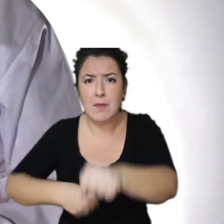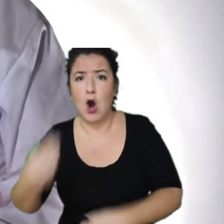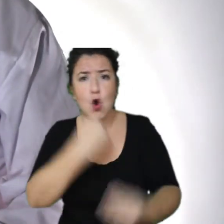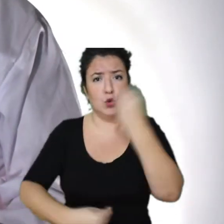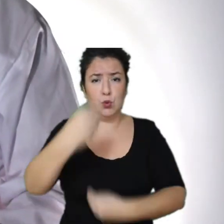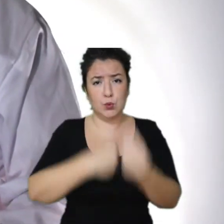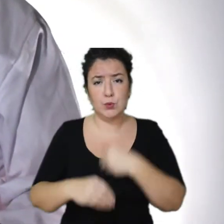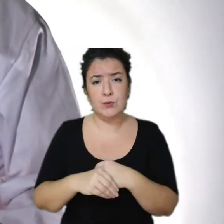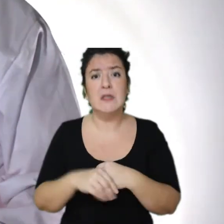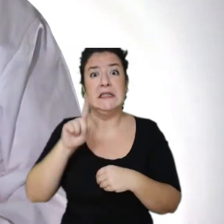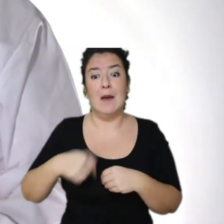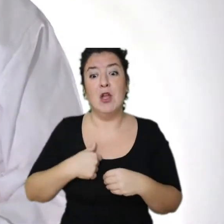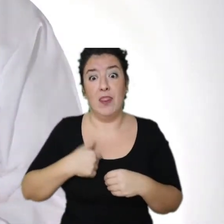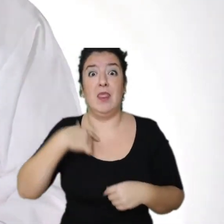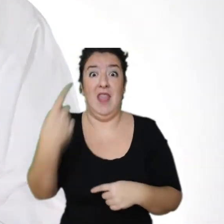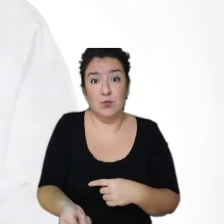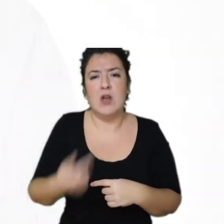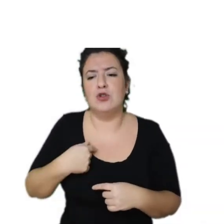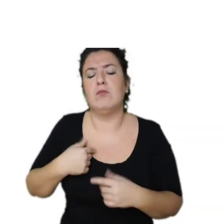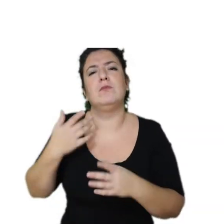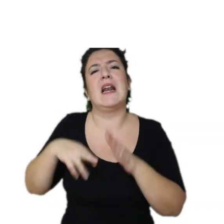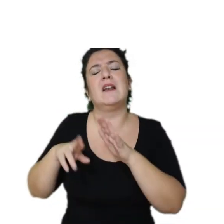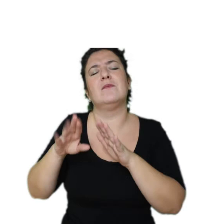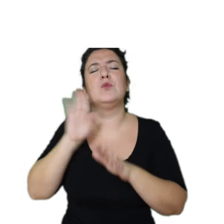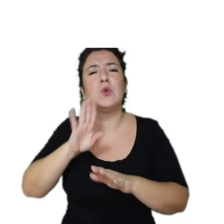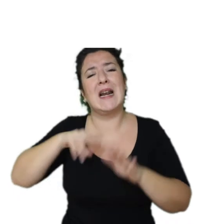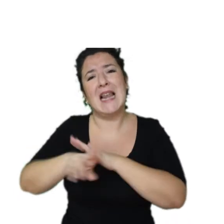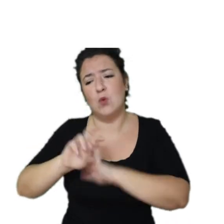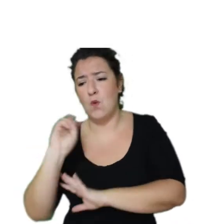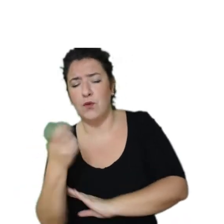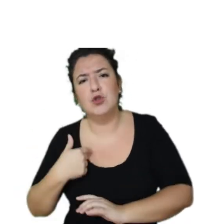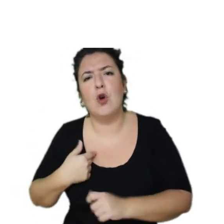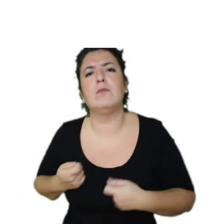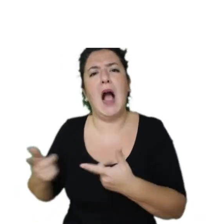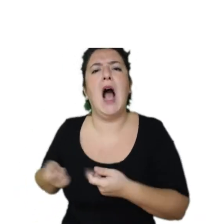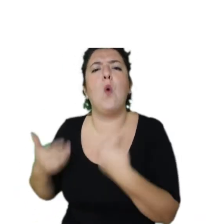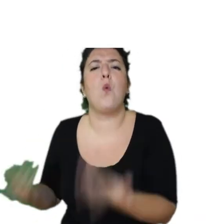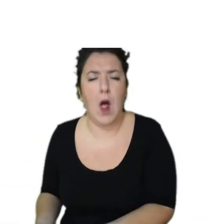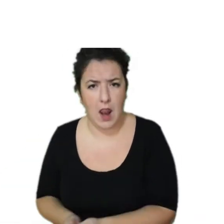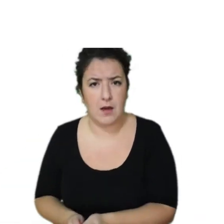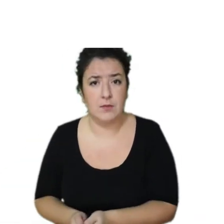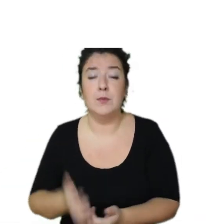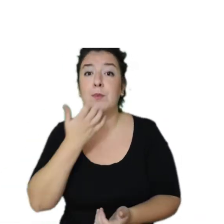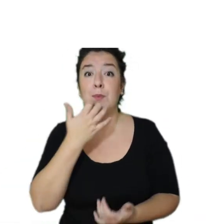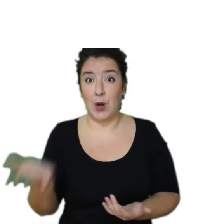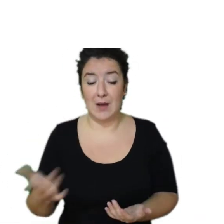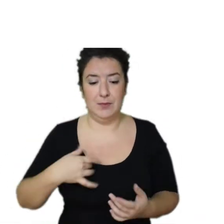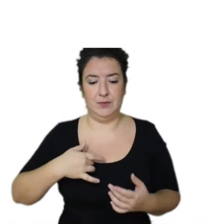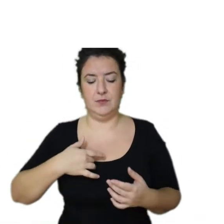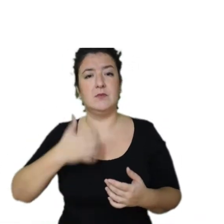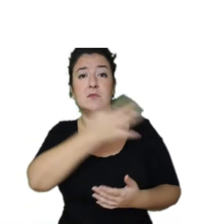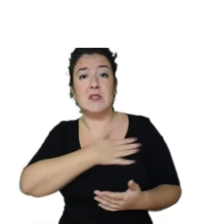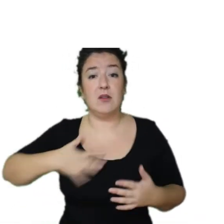residuos que produce. Por ejemplo, la cantidad de hectáreas utilizadas para urbanizar, generar